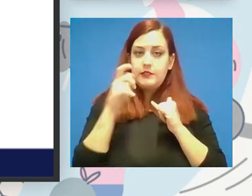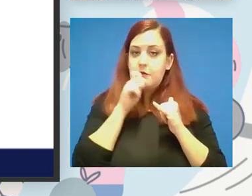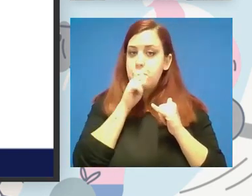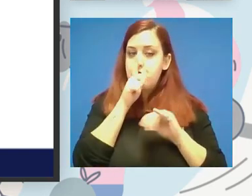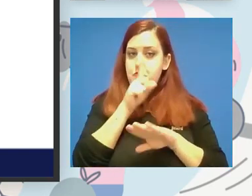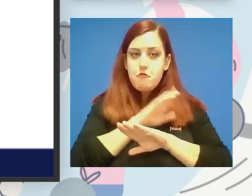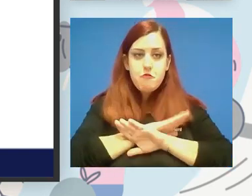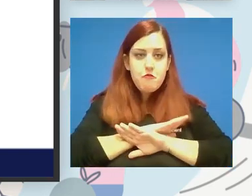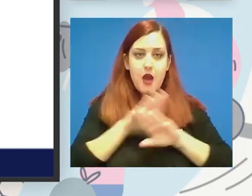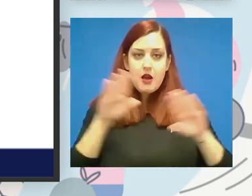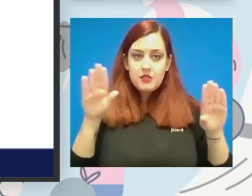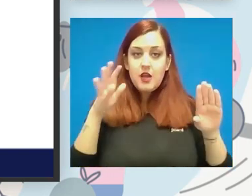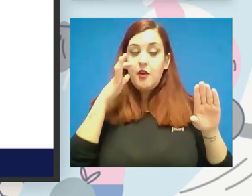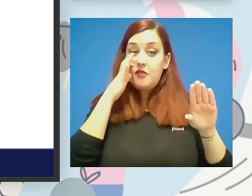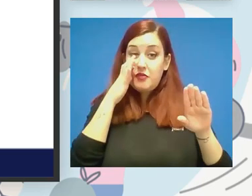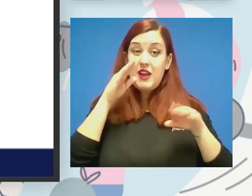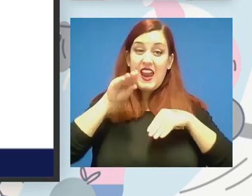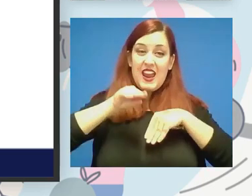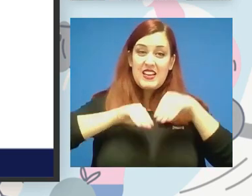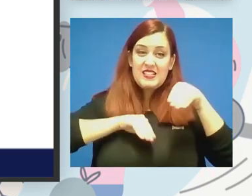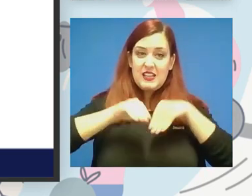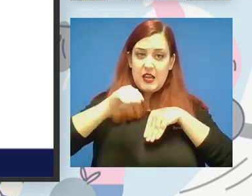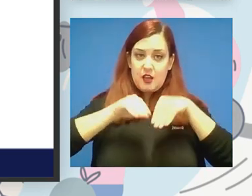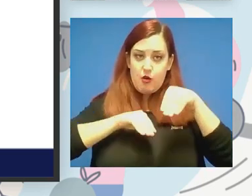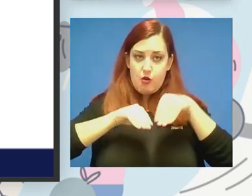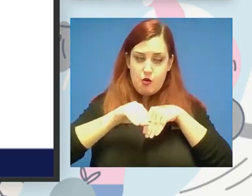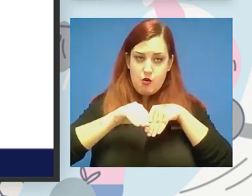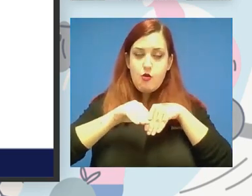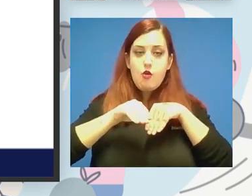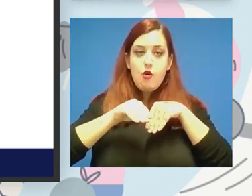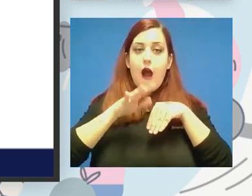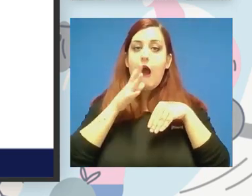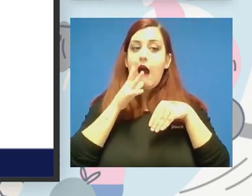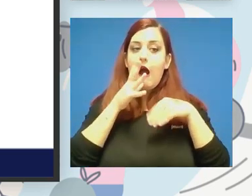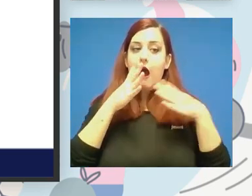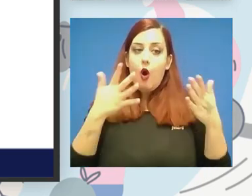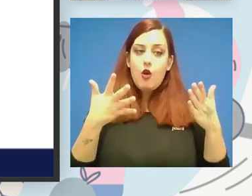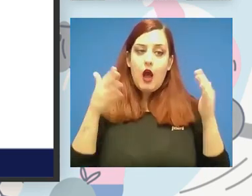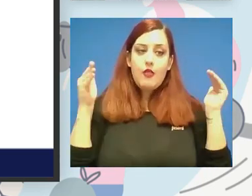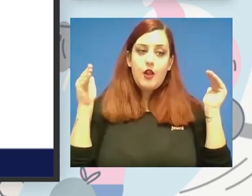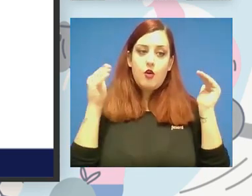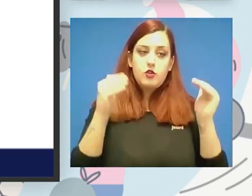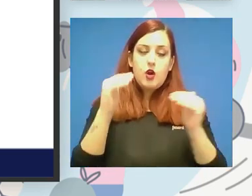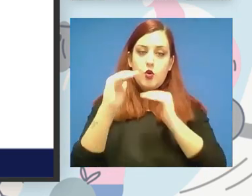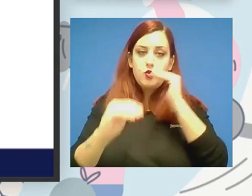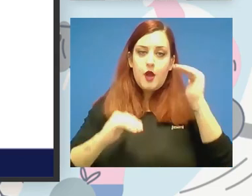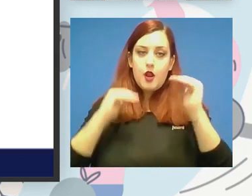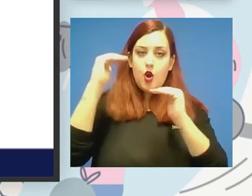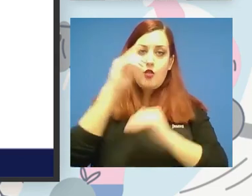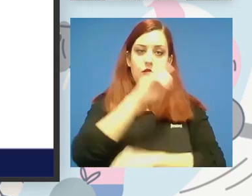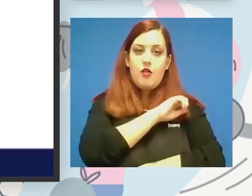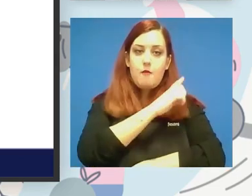es estratégico por parte en estos momentos del Consejo Superior de Deportes de desarrollar y de